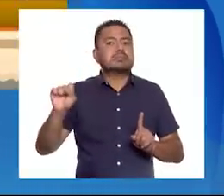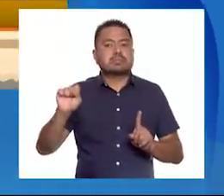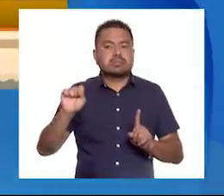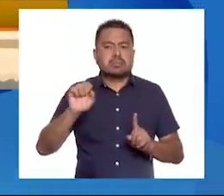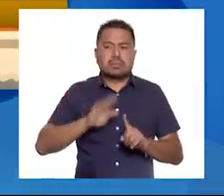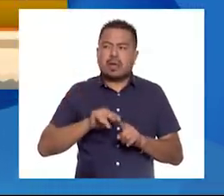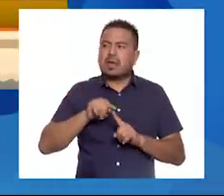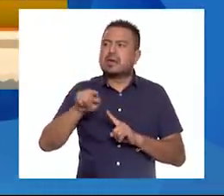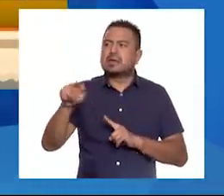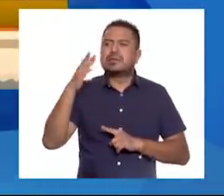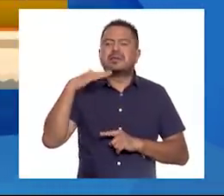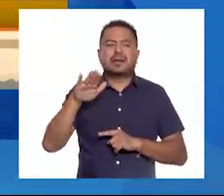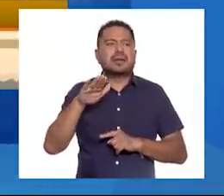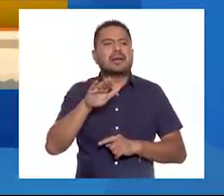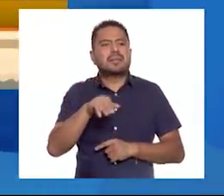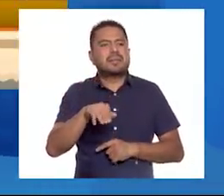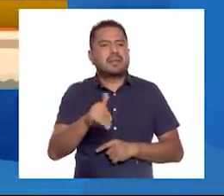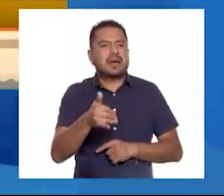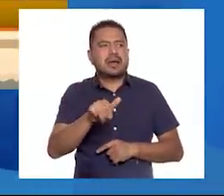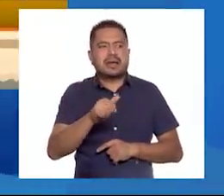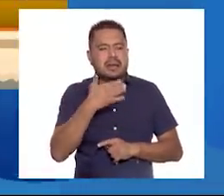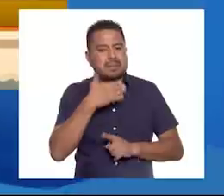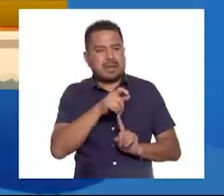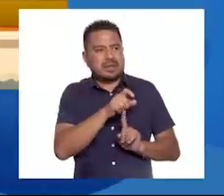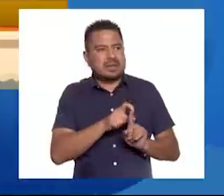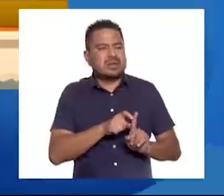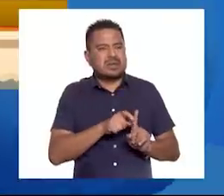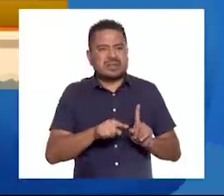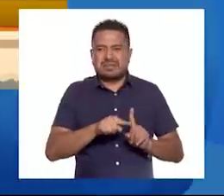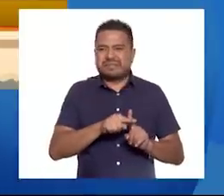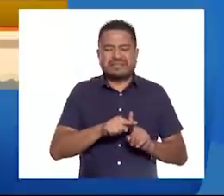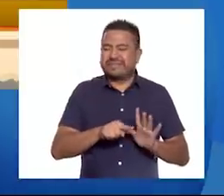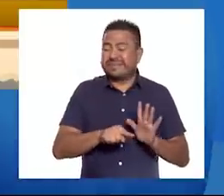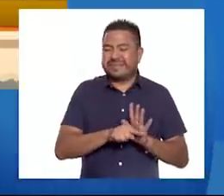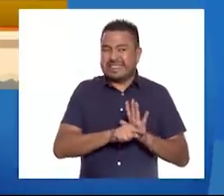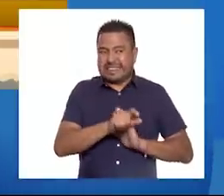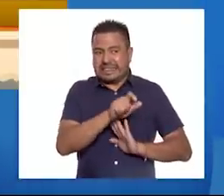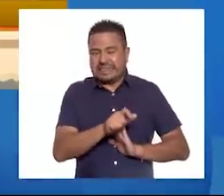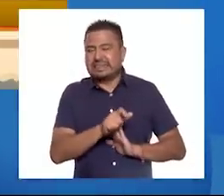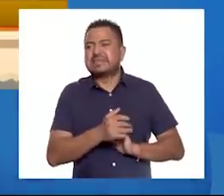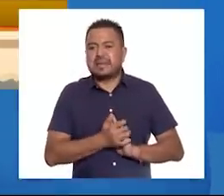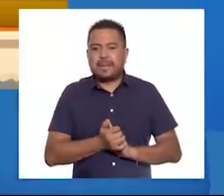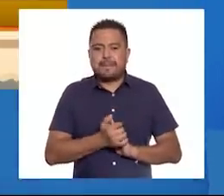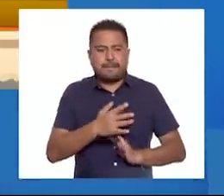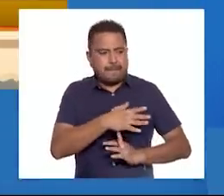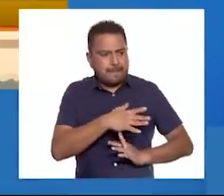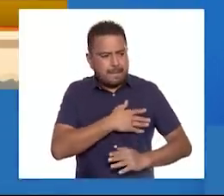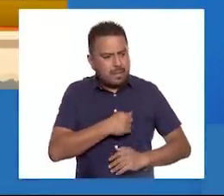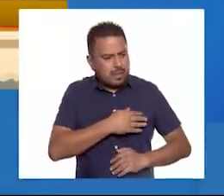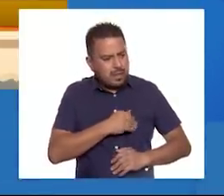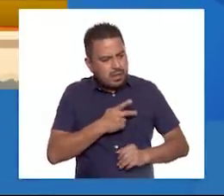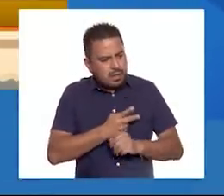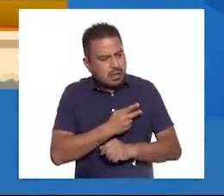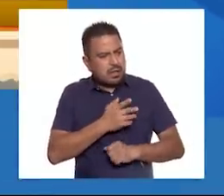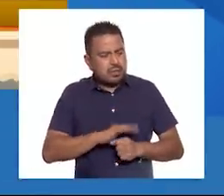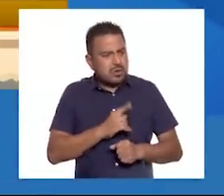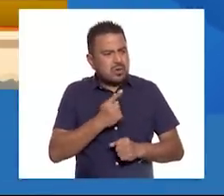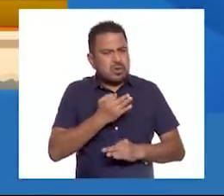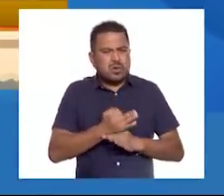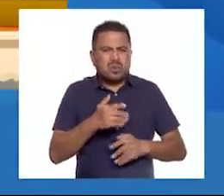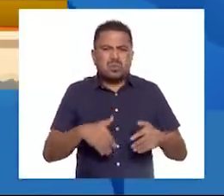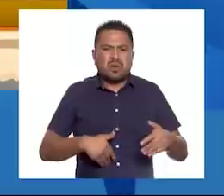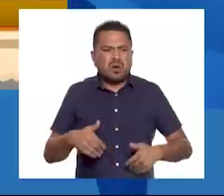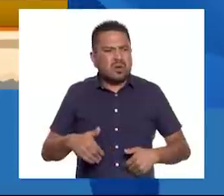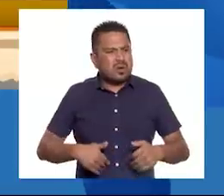lejos sabe que Maya no está de muy buen humor, que digamos. Hija, ¿qué te sucede? ¿Por qué estás tan